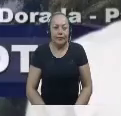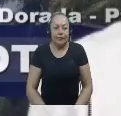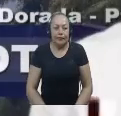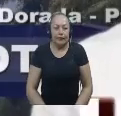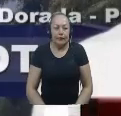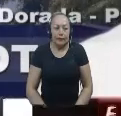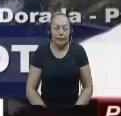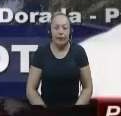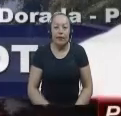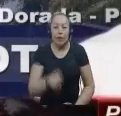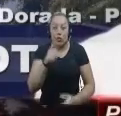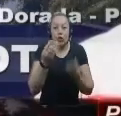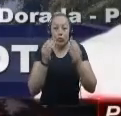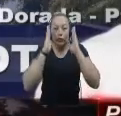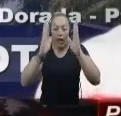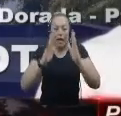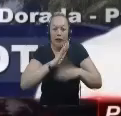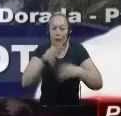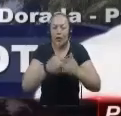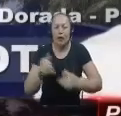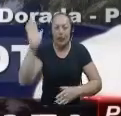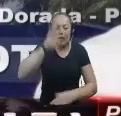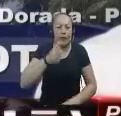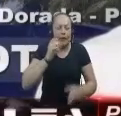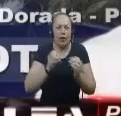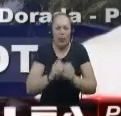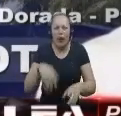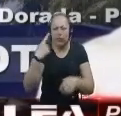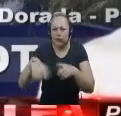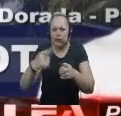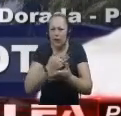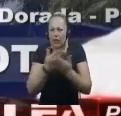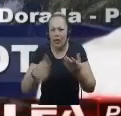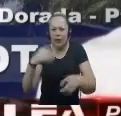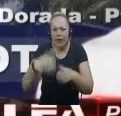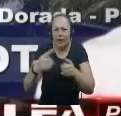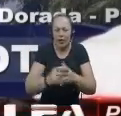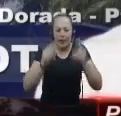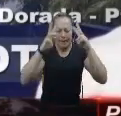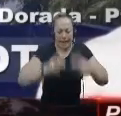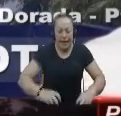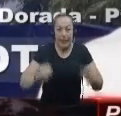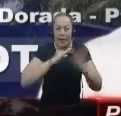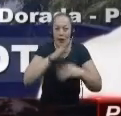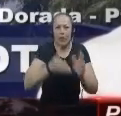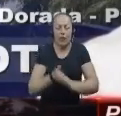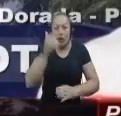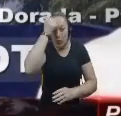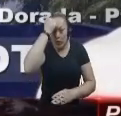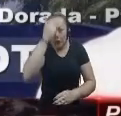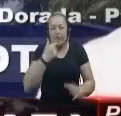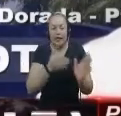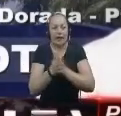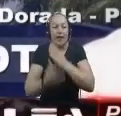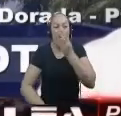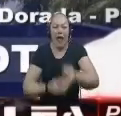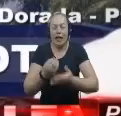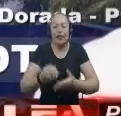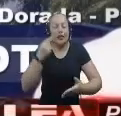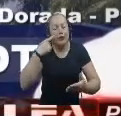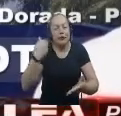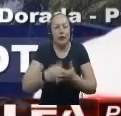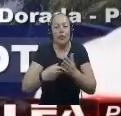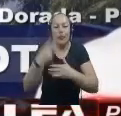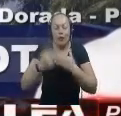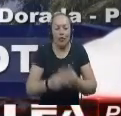Y mucha atención Porque el departamento De Caldas Con colección editorial En diferentes Investigaciones Con docentes Hicieron Con proyectos De